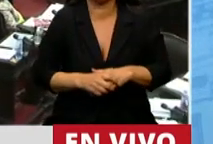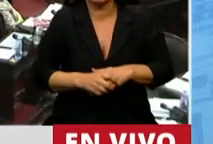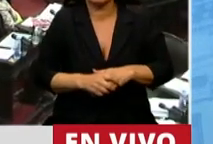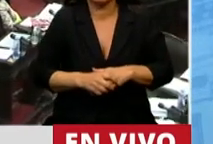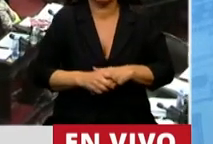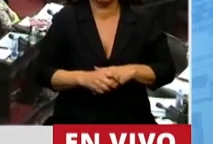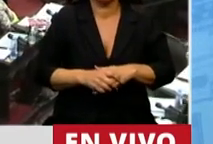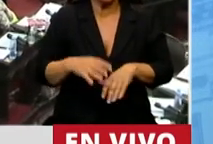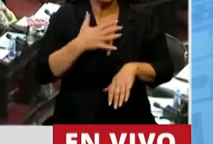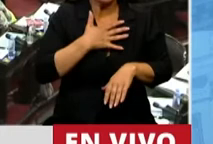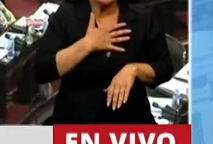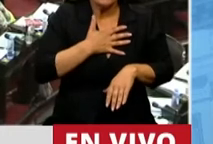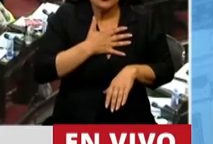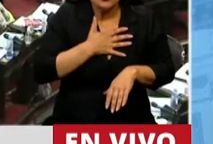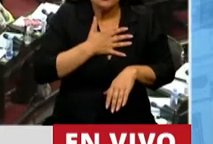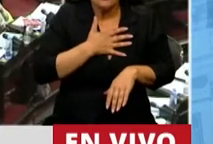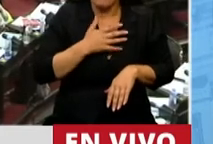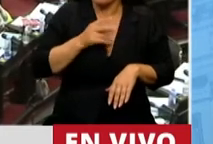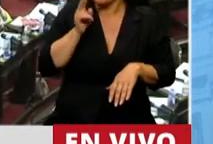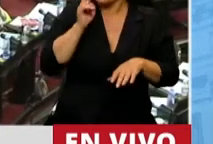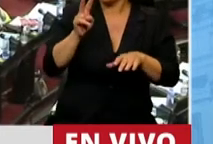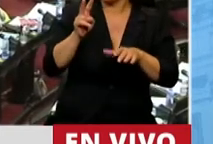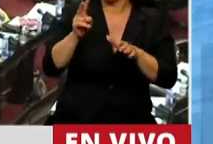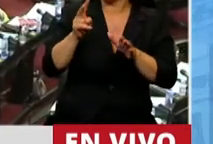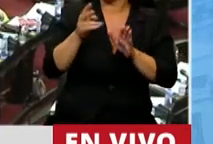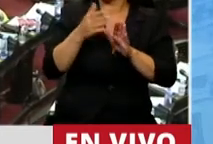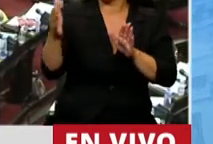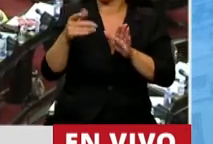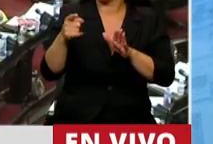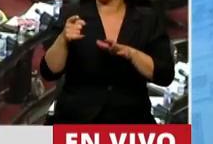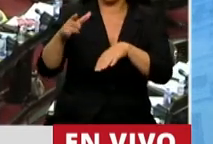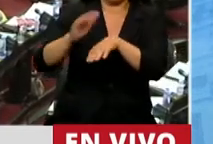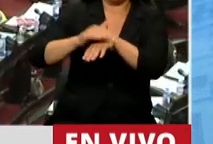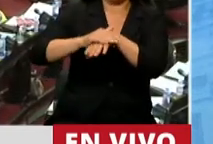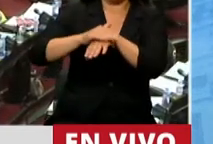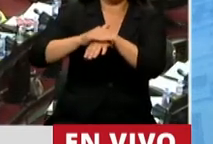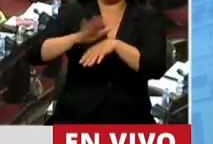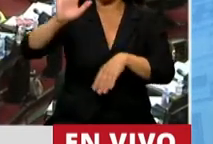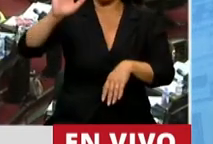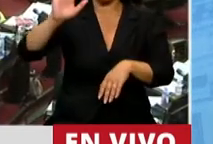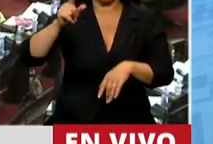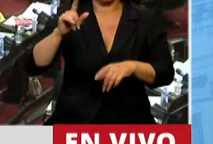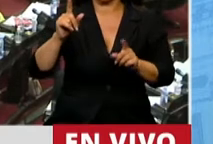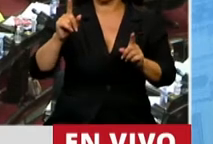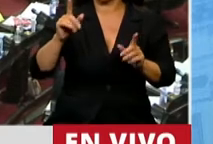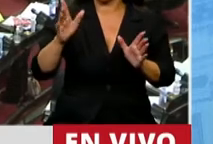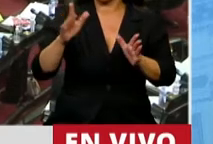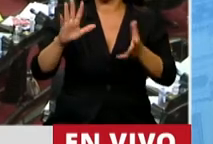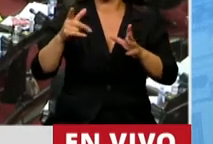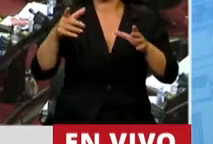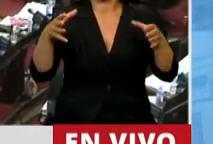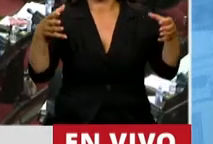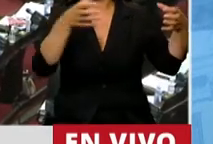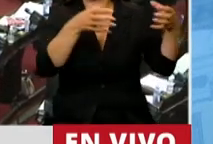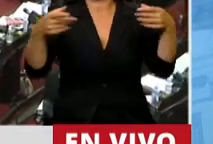no veo que haya la misma disponibilidad de hacerse cargo quienes de una punta y otra de la grieta